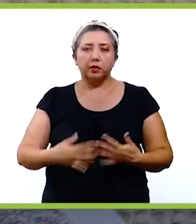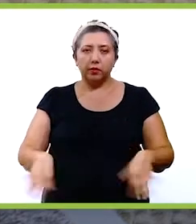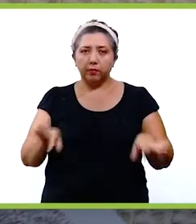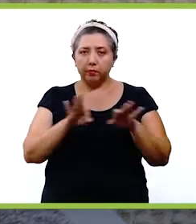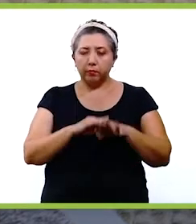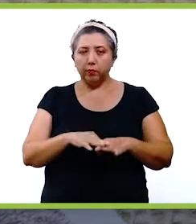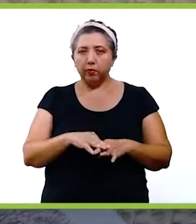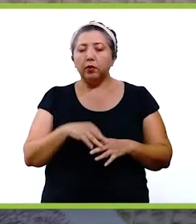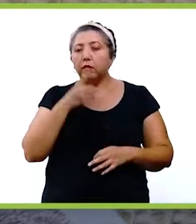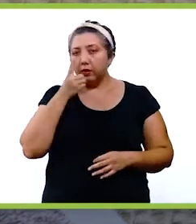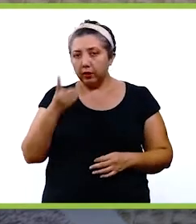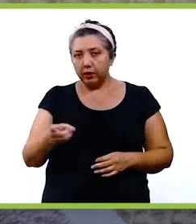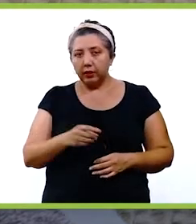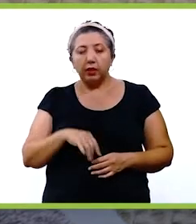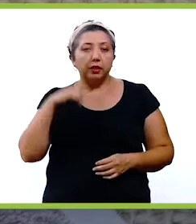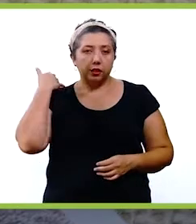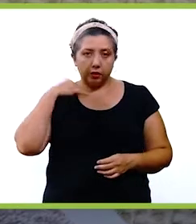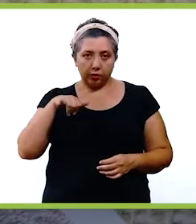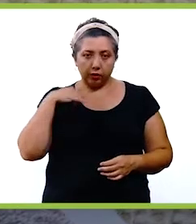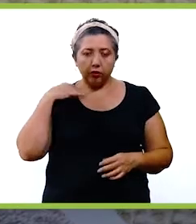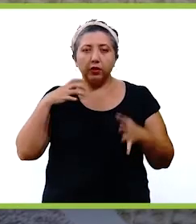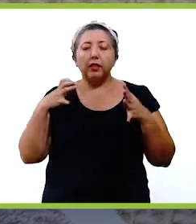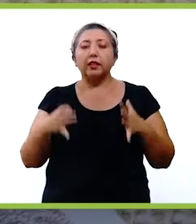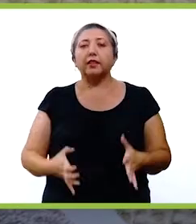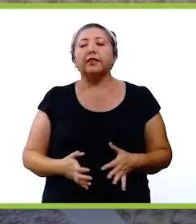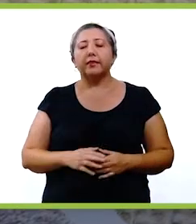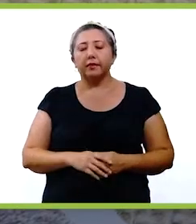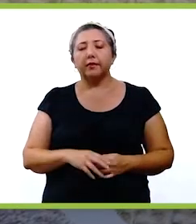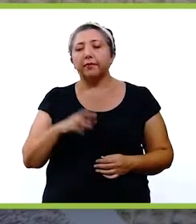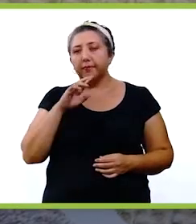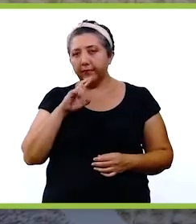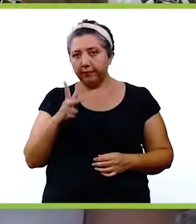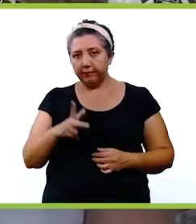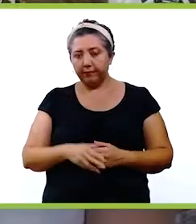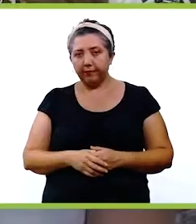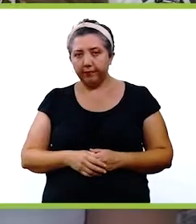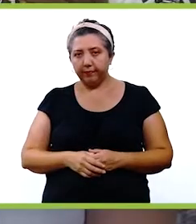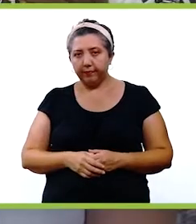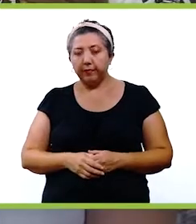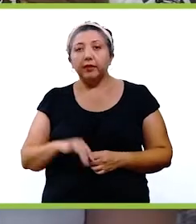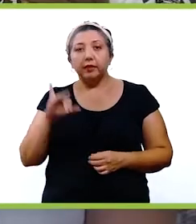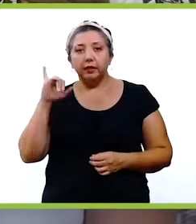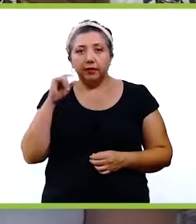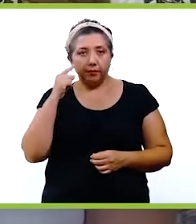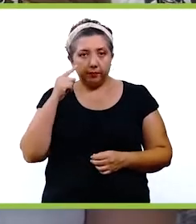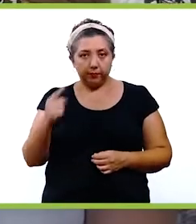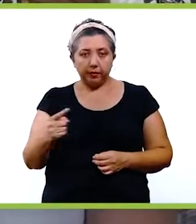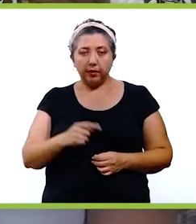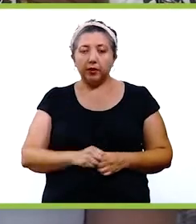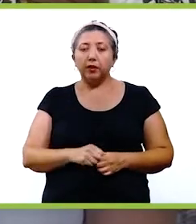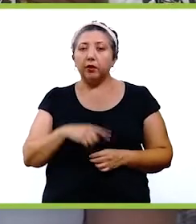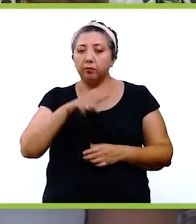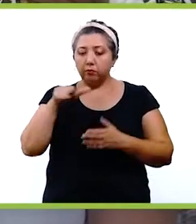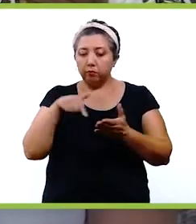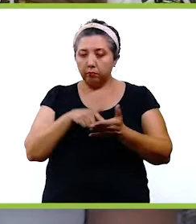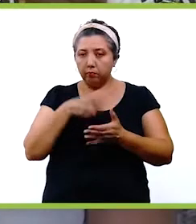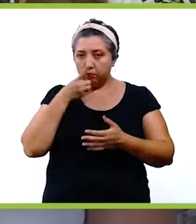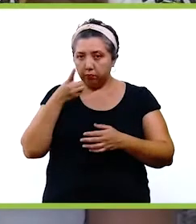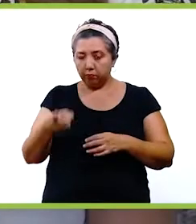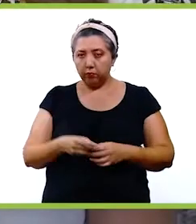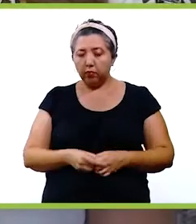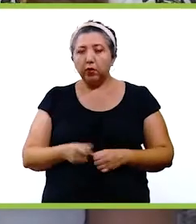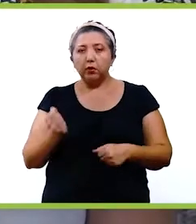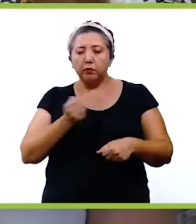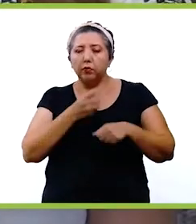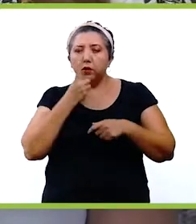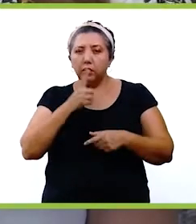poco de esta importante obra que nos confirma que Yucatán está despegando. Sí, Libren, pues mire, el Estadio Sostenible de Yucatán ya